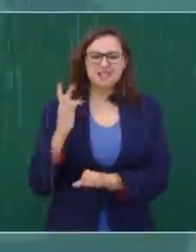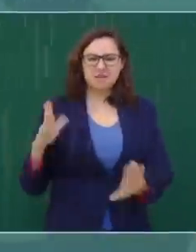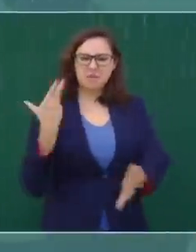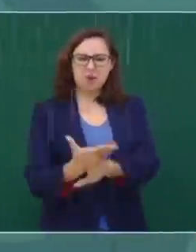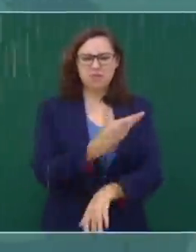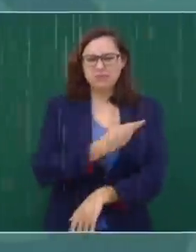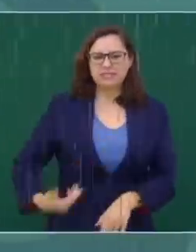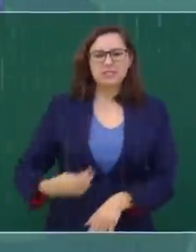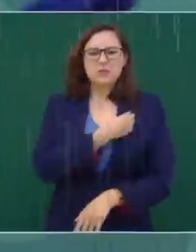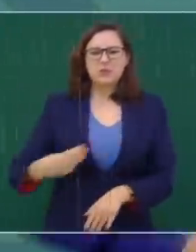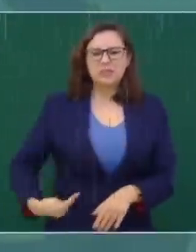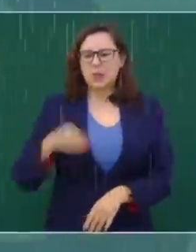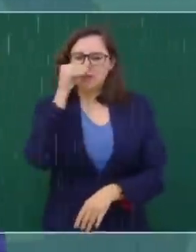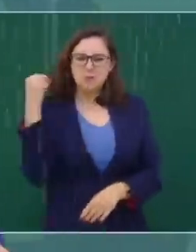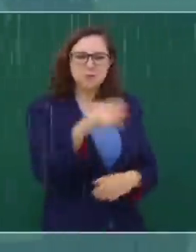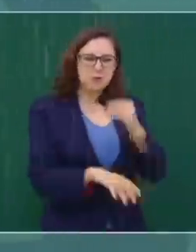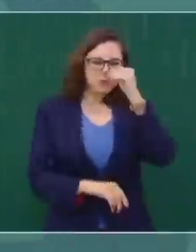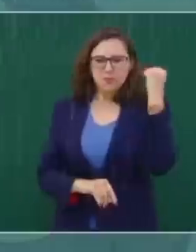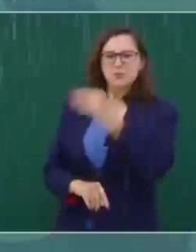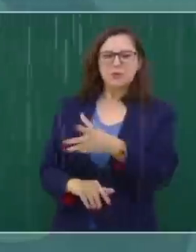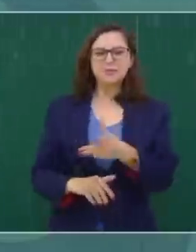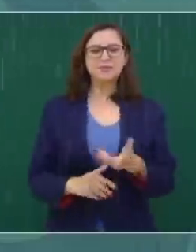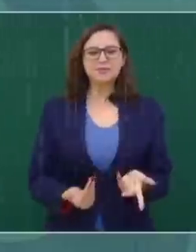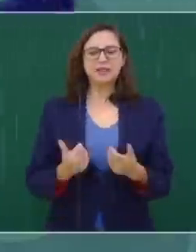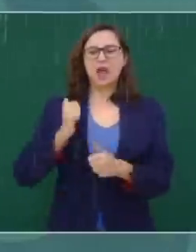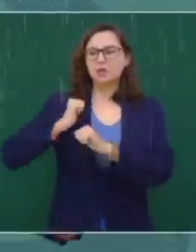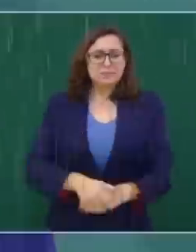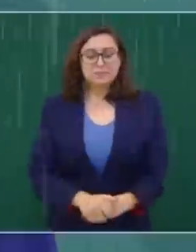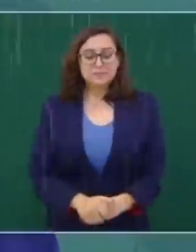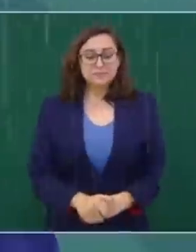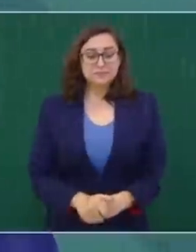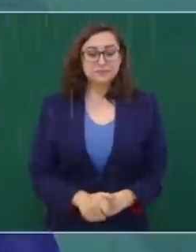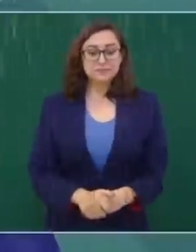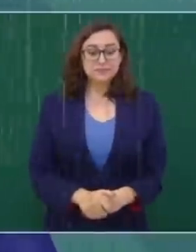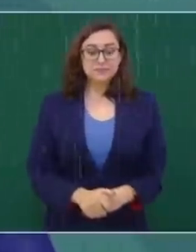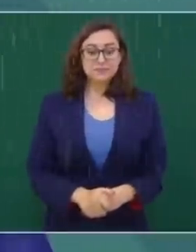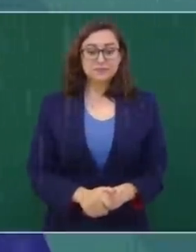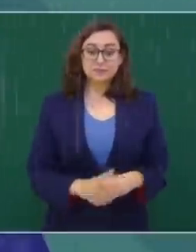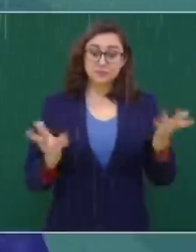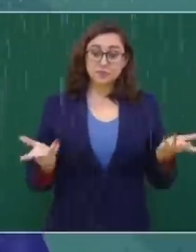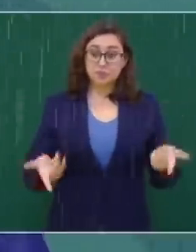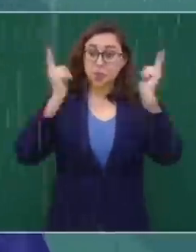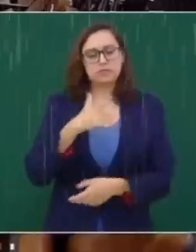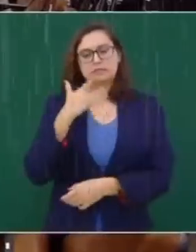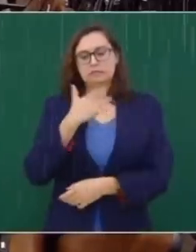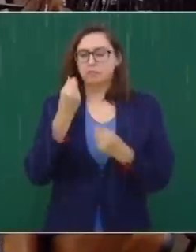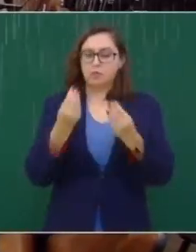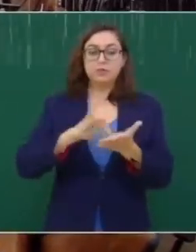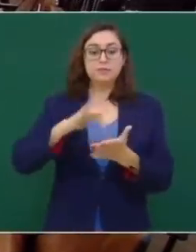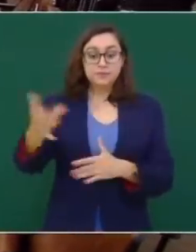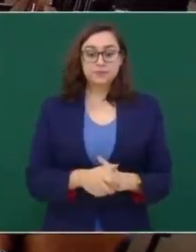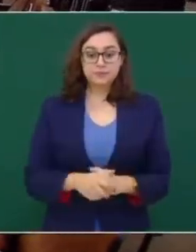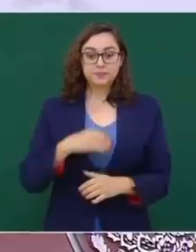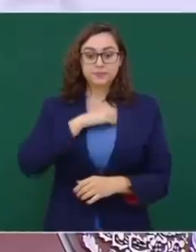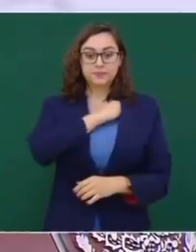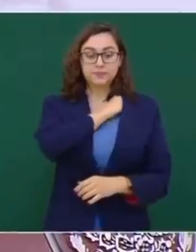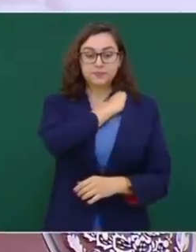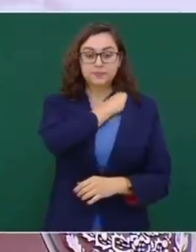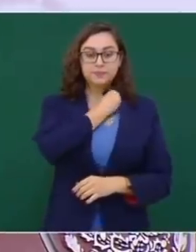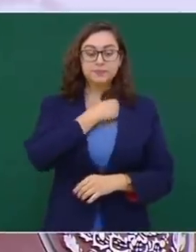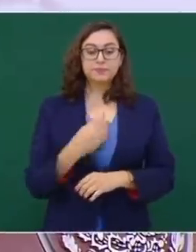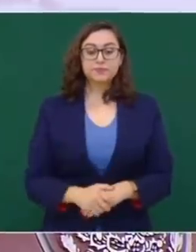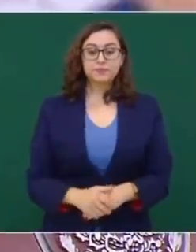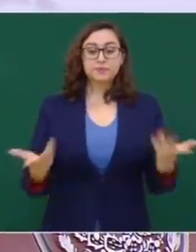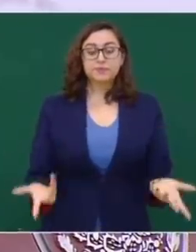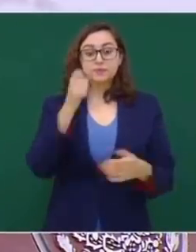presidentes municipales y le echan la culpa a una autoridad, a otra. Ya no vuelvan a ver estos portazos. Ayer mismo ya tomé la decisión